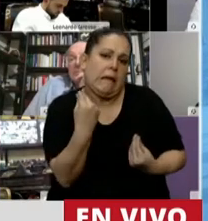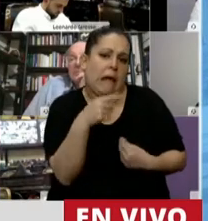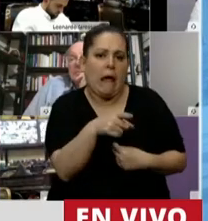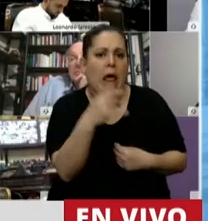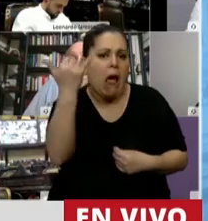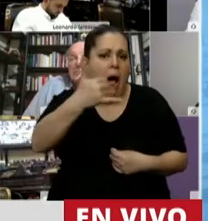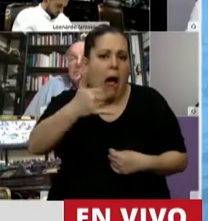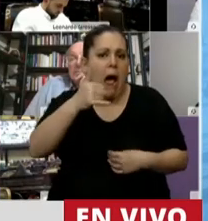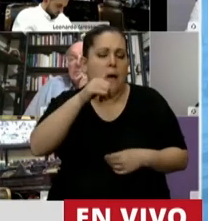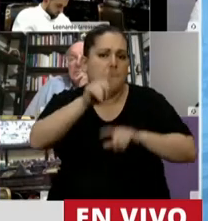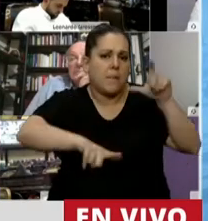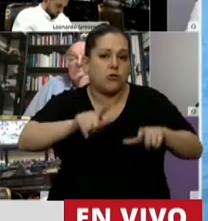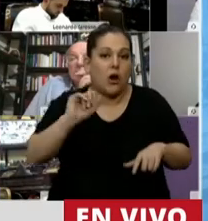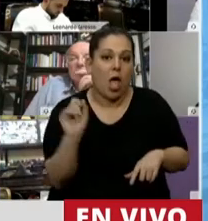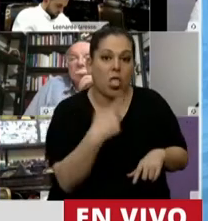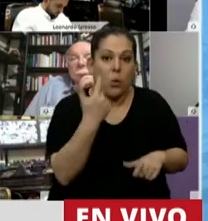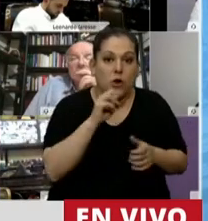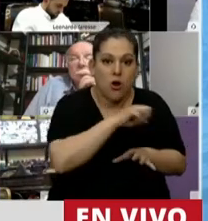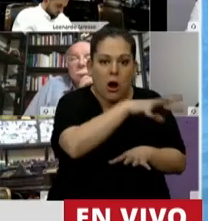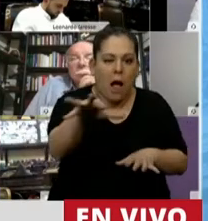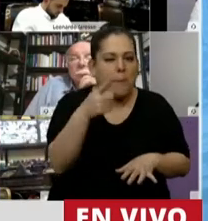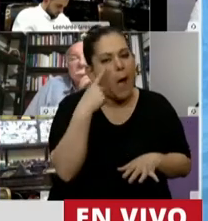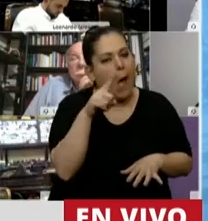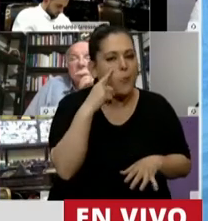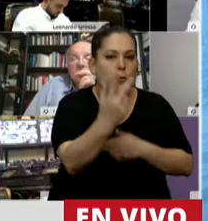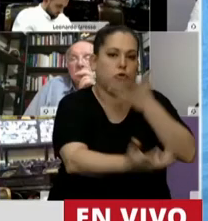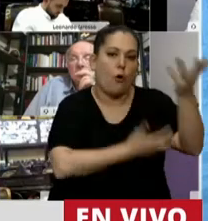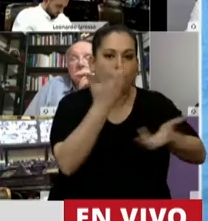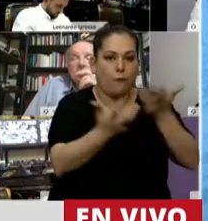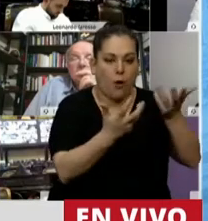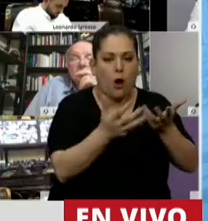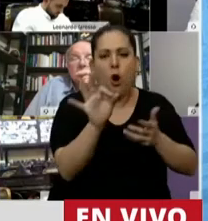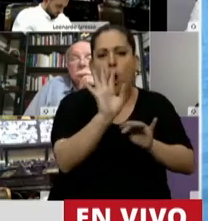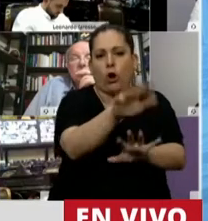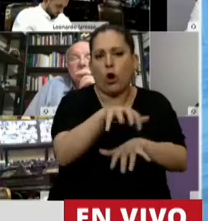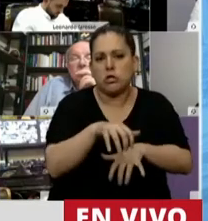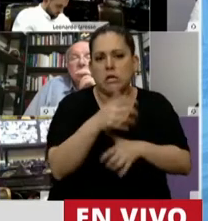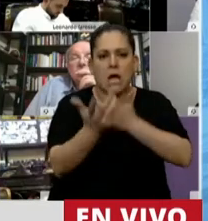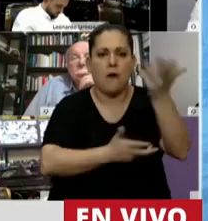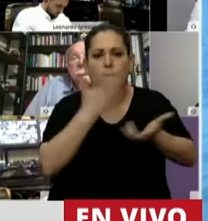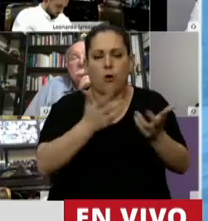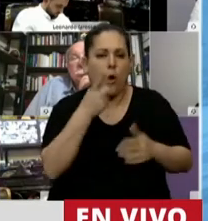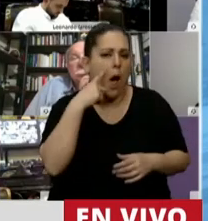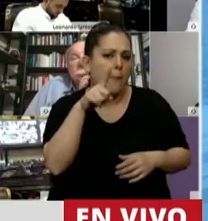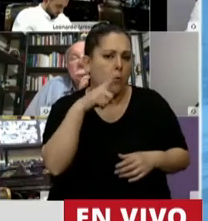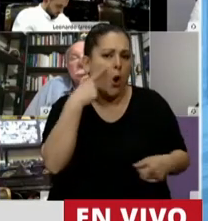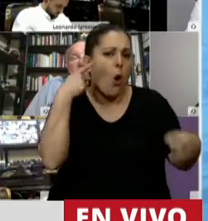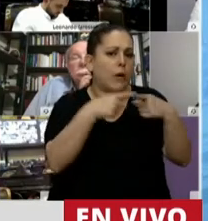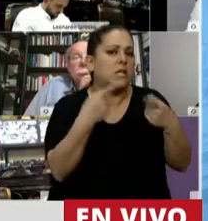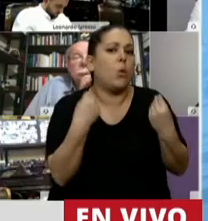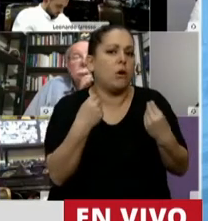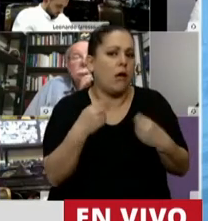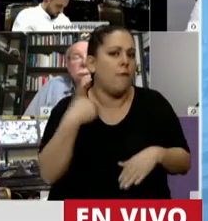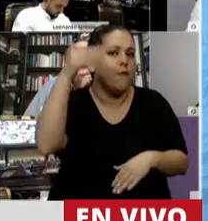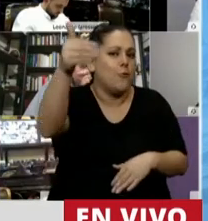existan propietarios de campos que produzcan incendios en sus propiedades y cosechas con el objeto de realizar un negocio futuro.